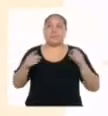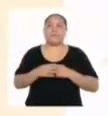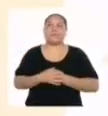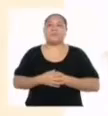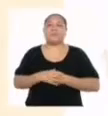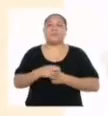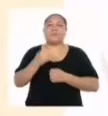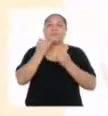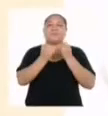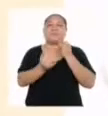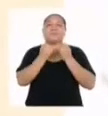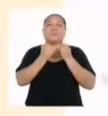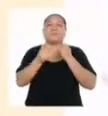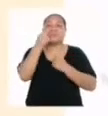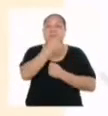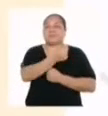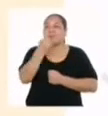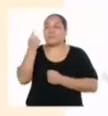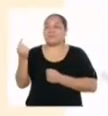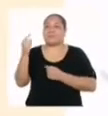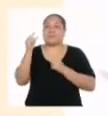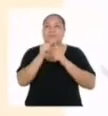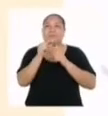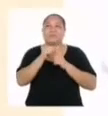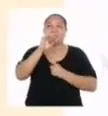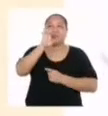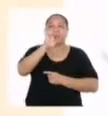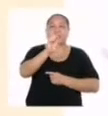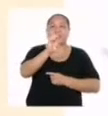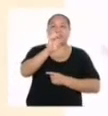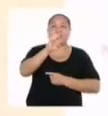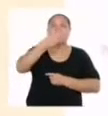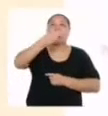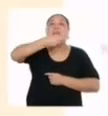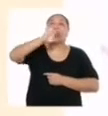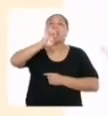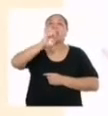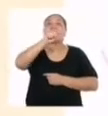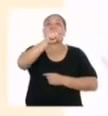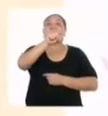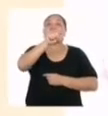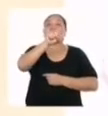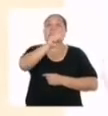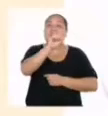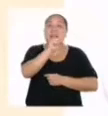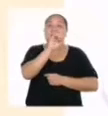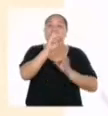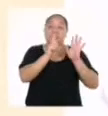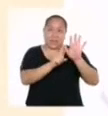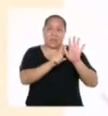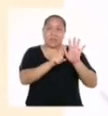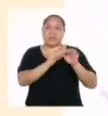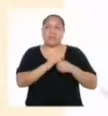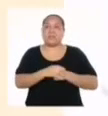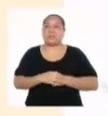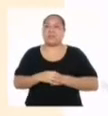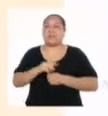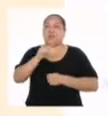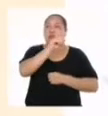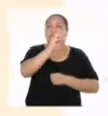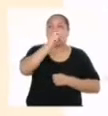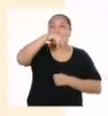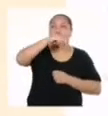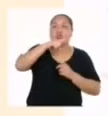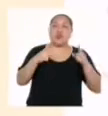está en la parte final de cada palabra. Hexa significa seis directamente. En el caso de un hexágono, bono